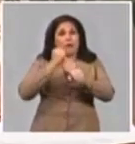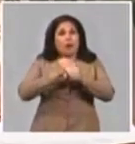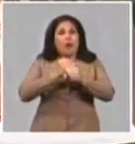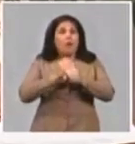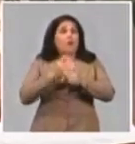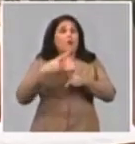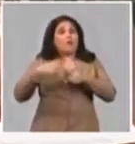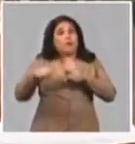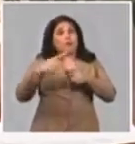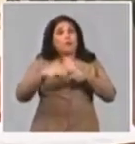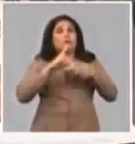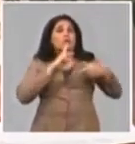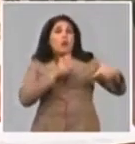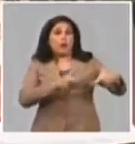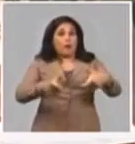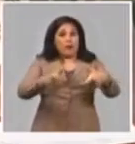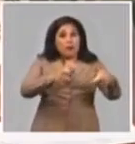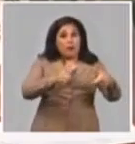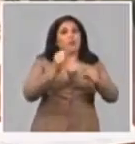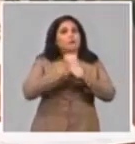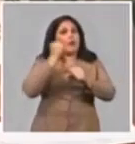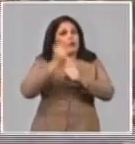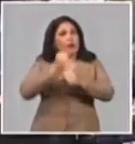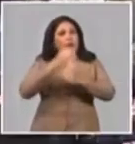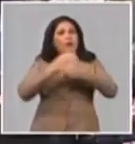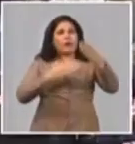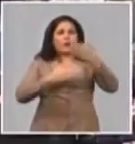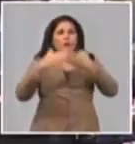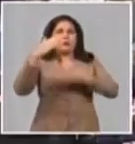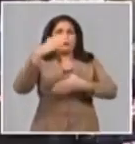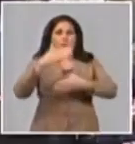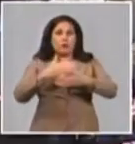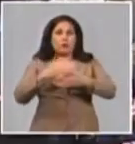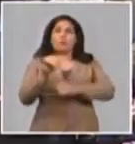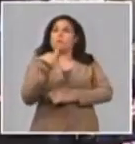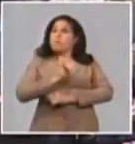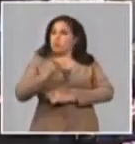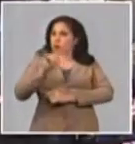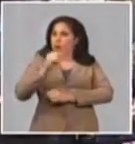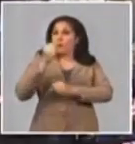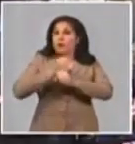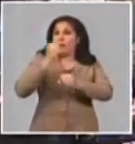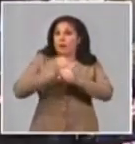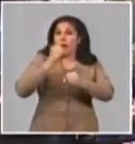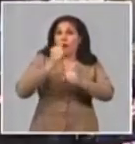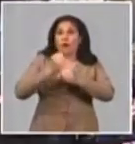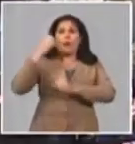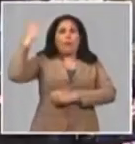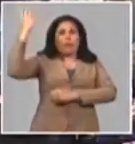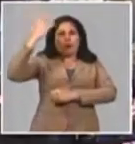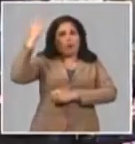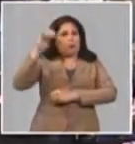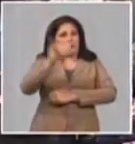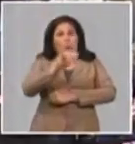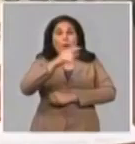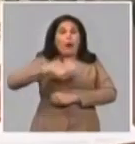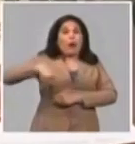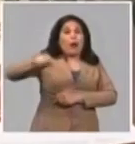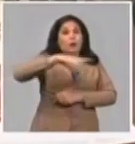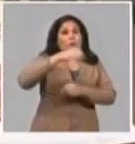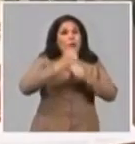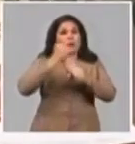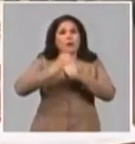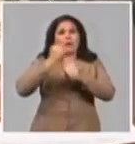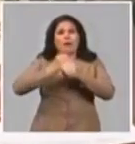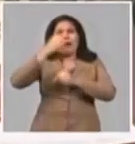hidráulicos, para los trabajadores de la construcción, los trabajadores del Sisma, y yo me atrevería a decir para todos los trabajadores